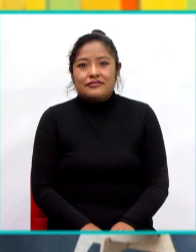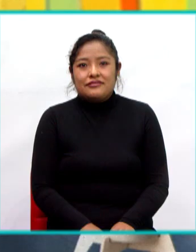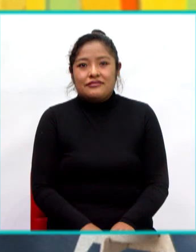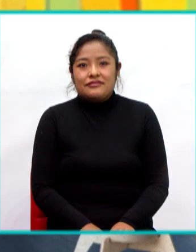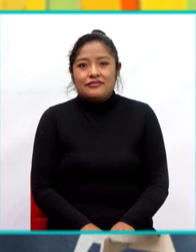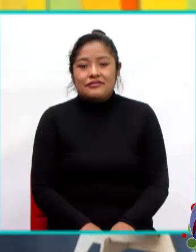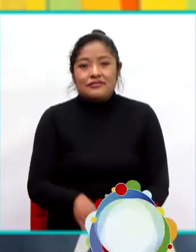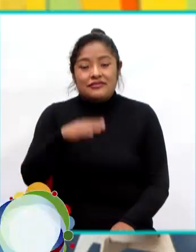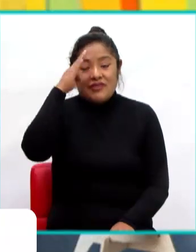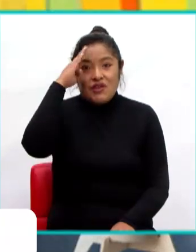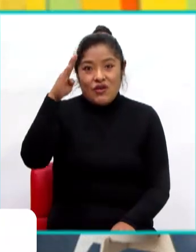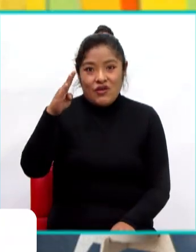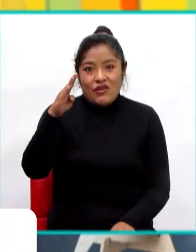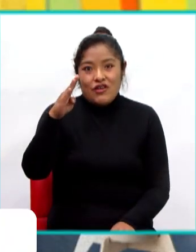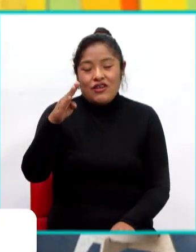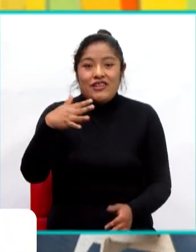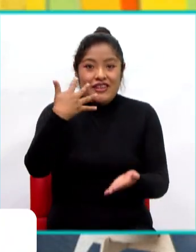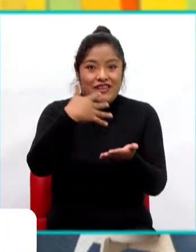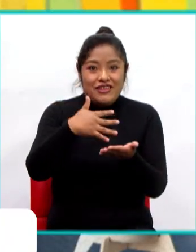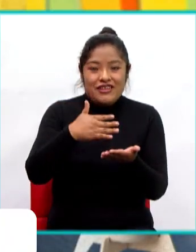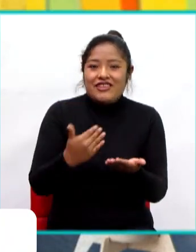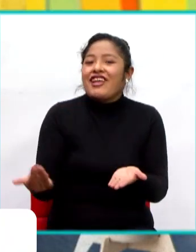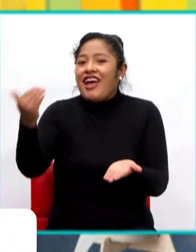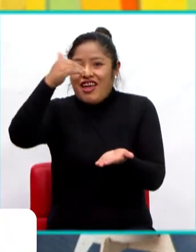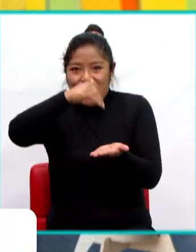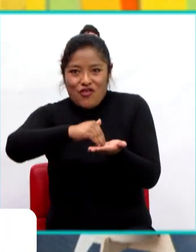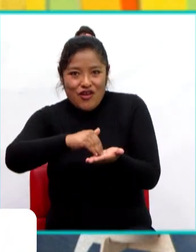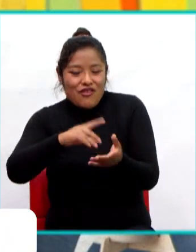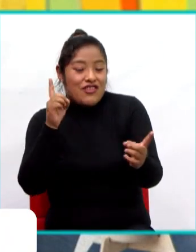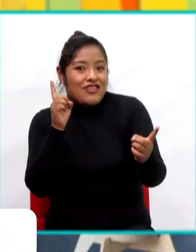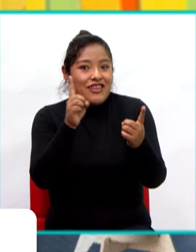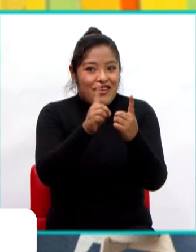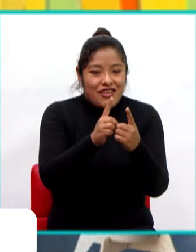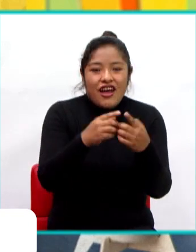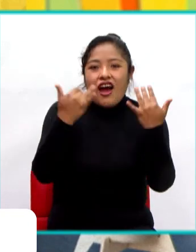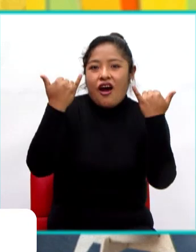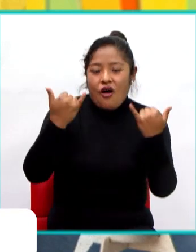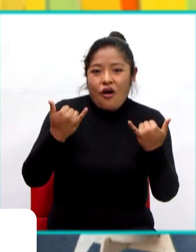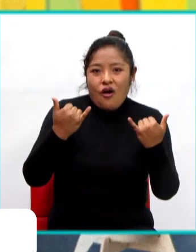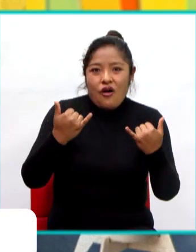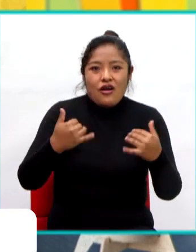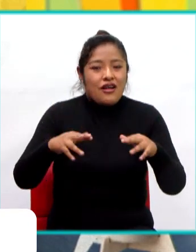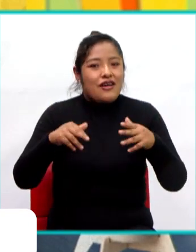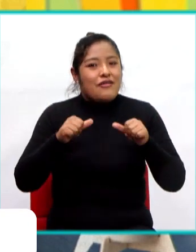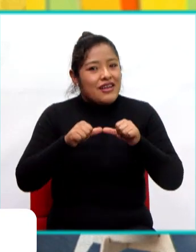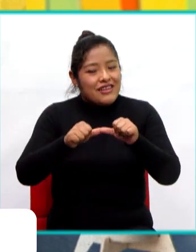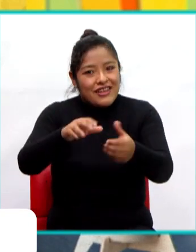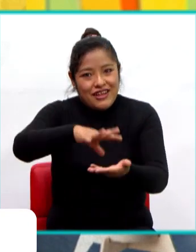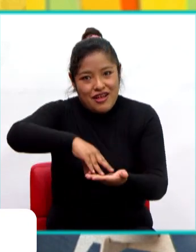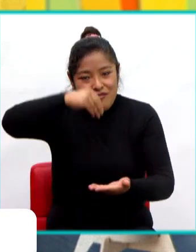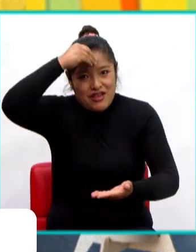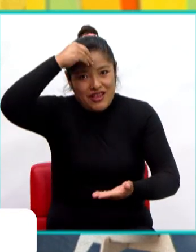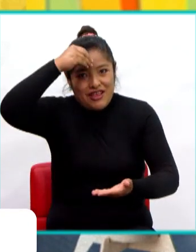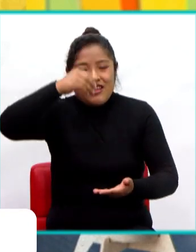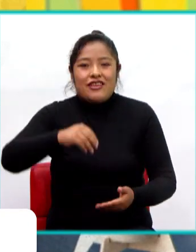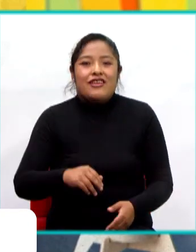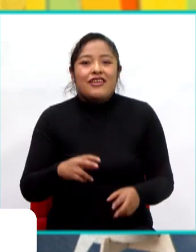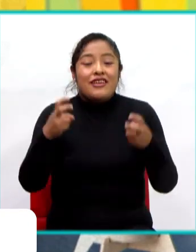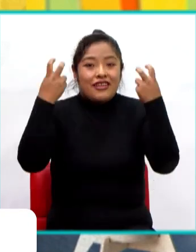Hola estudiantes, nuevamente nos vemos y ahora para analizar una nueva temática, muy importante,